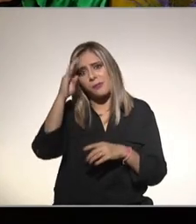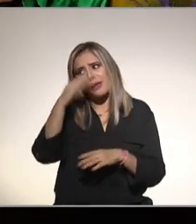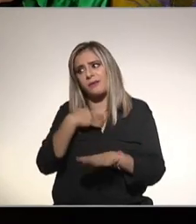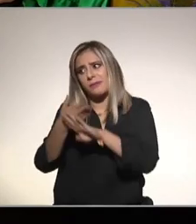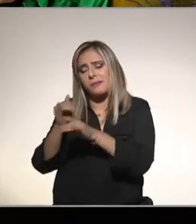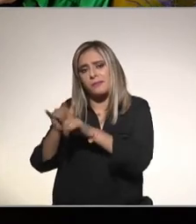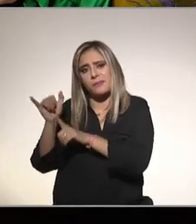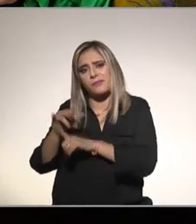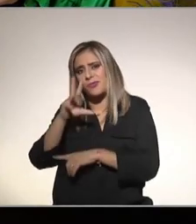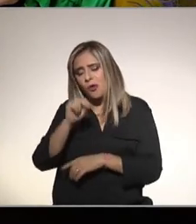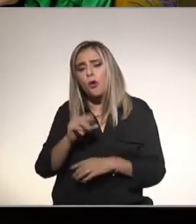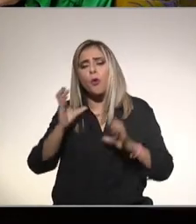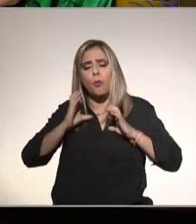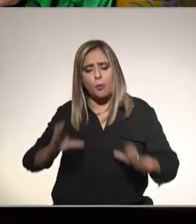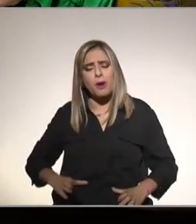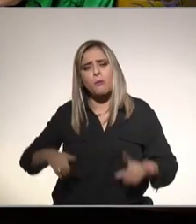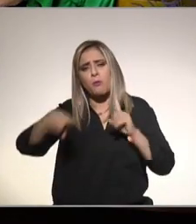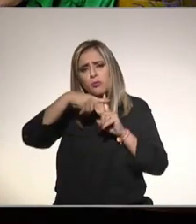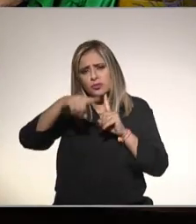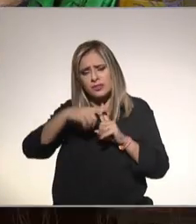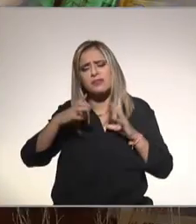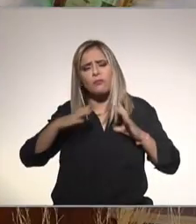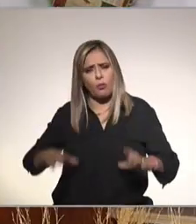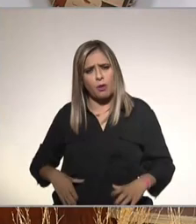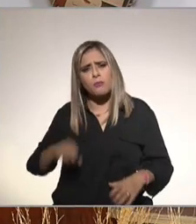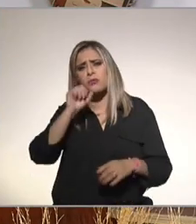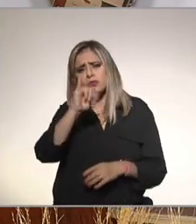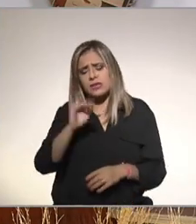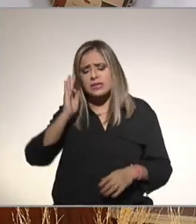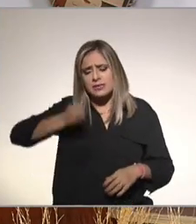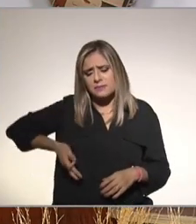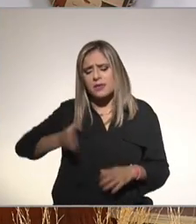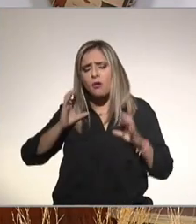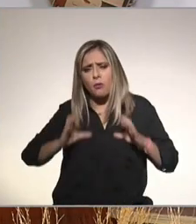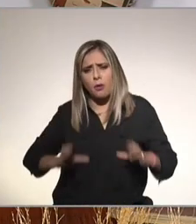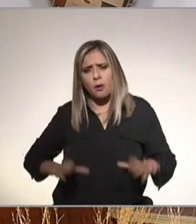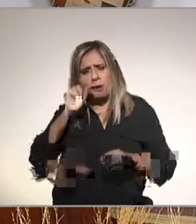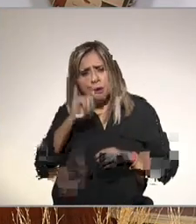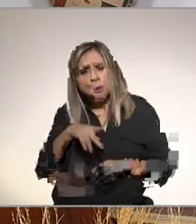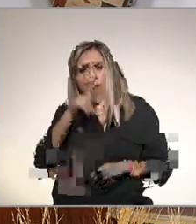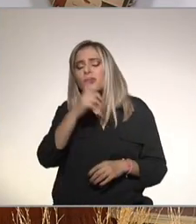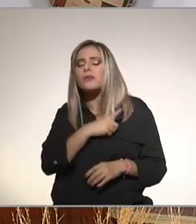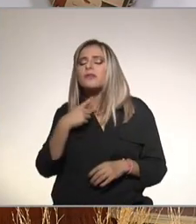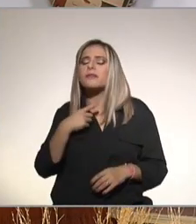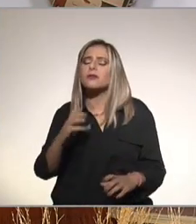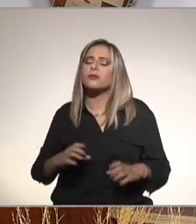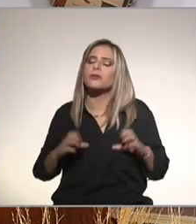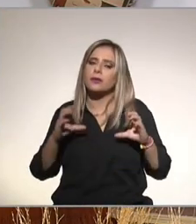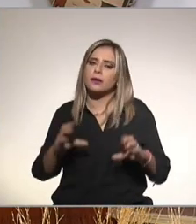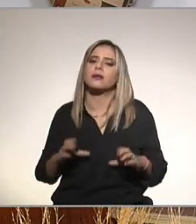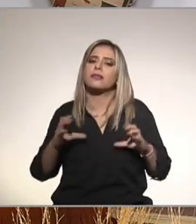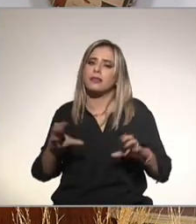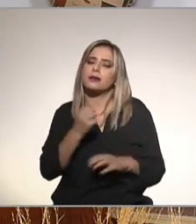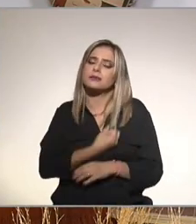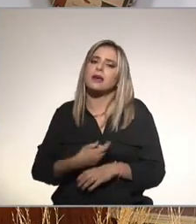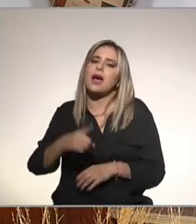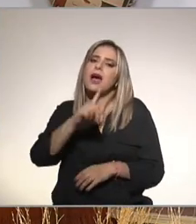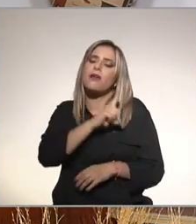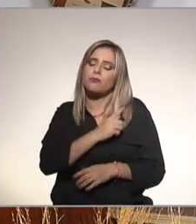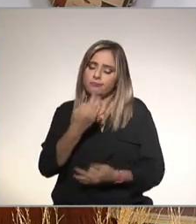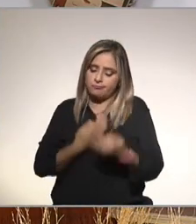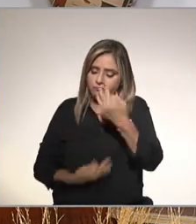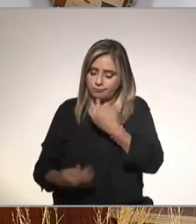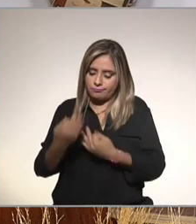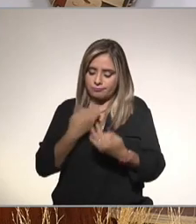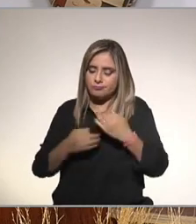eso de body positive como dijeron de ser positivo en cuanto a aceptar a tu organismo pero desde un buen lugar tuyo desde quererte quiere